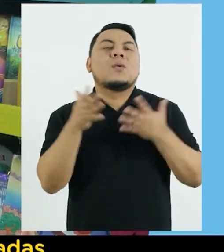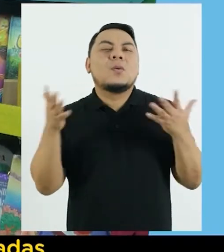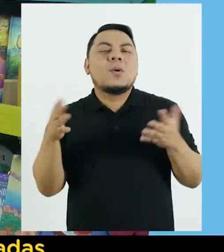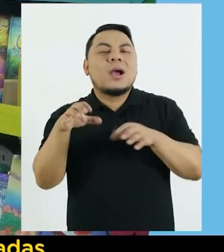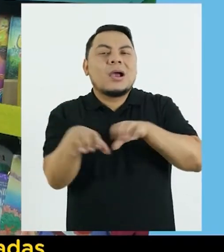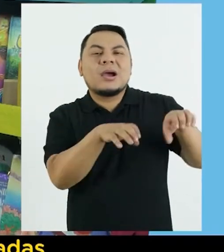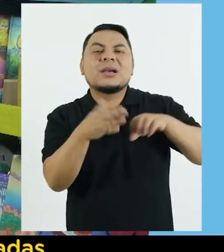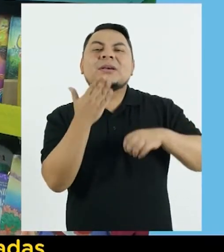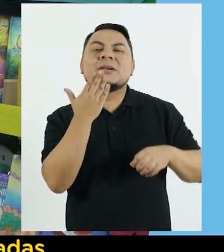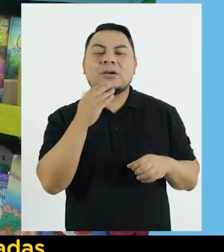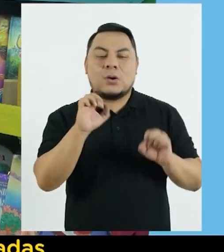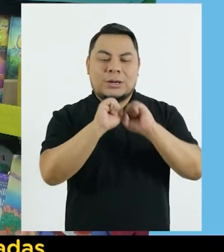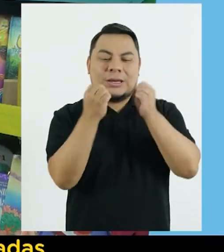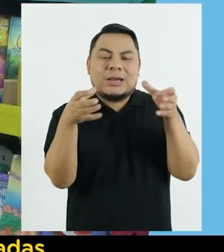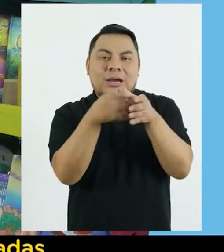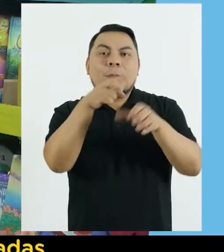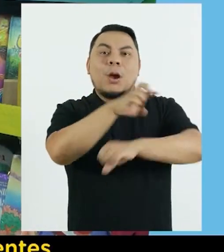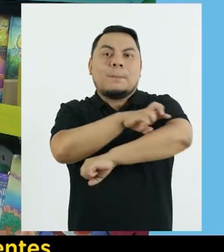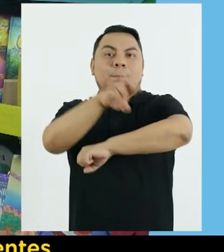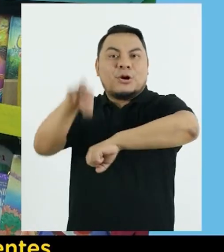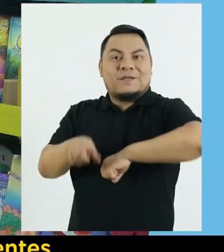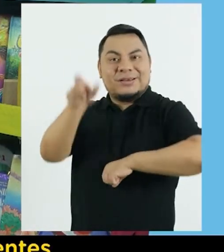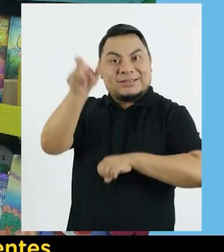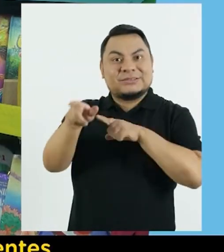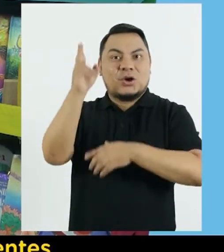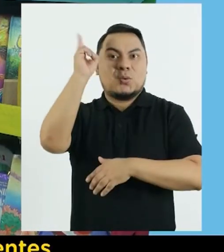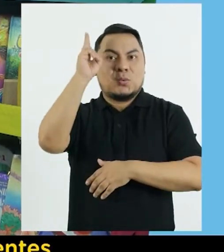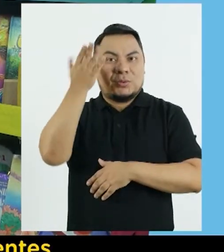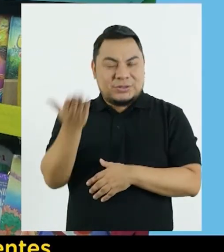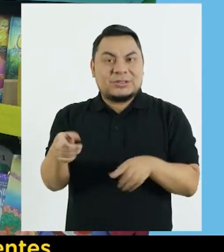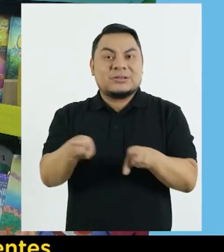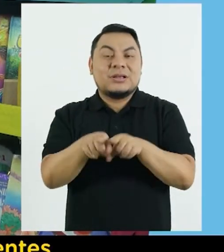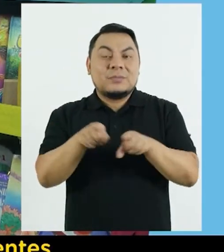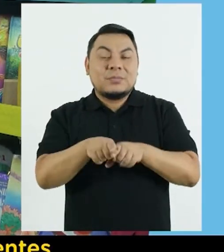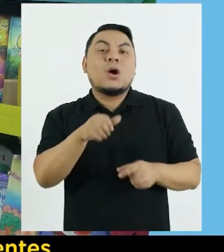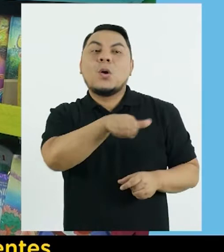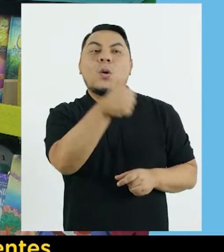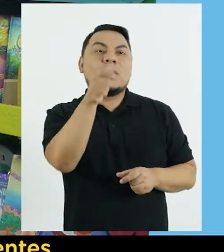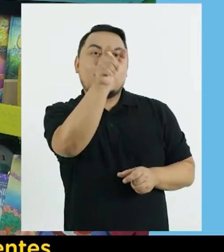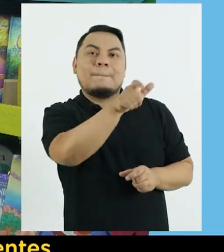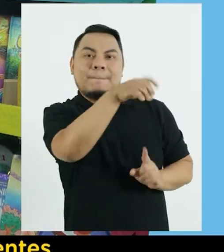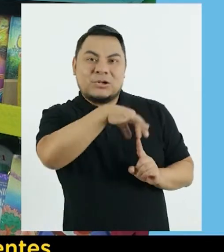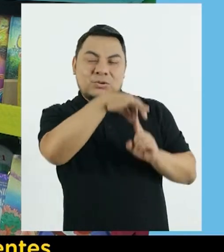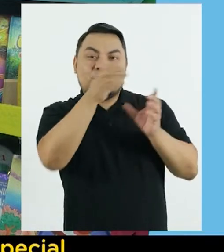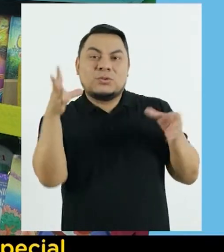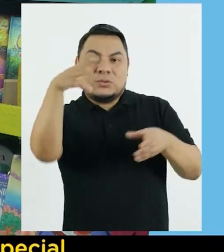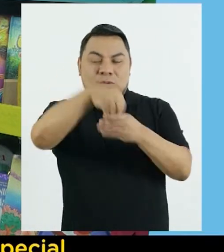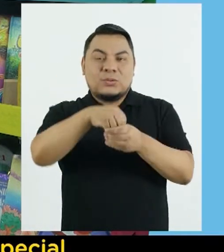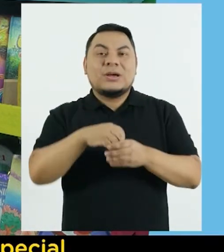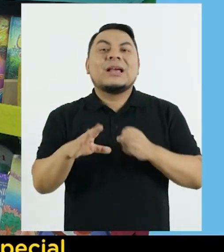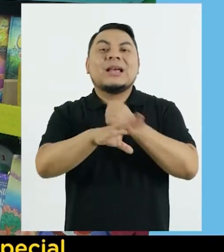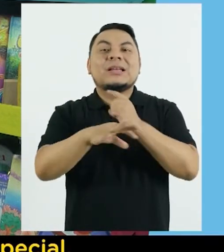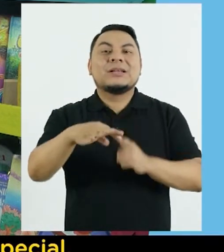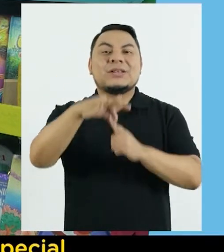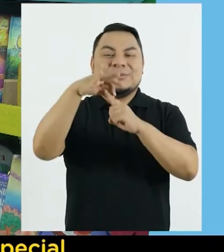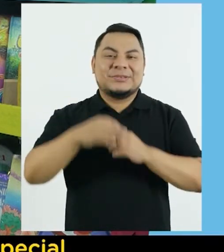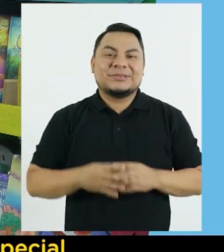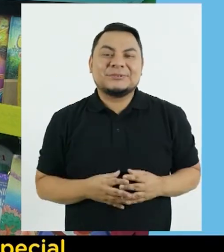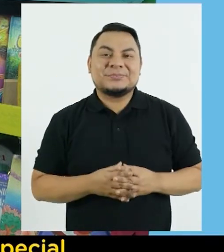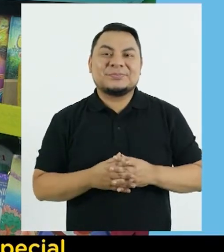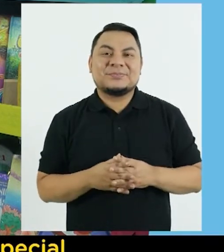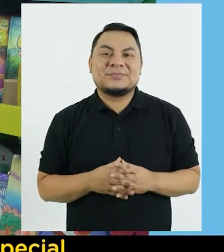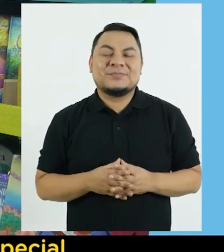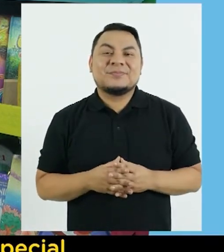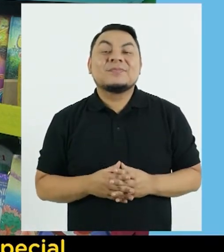recomendaciones son elaboradas por un equipo de profesionales docentes y no docentes De